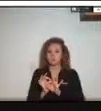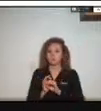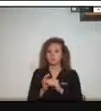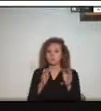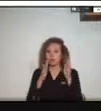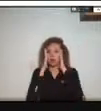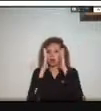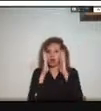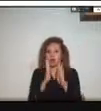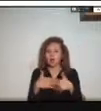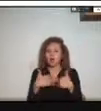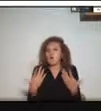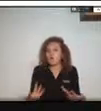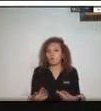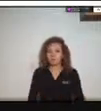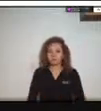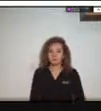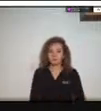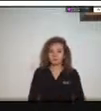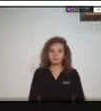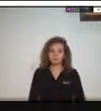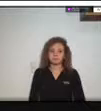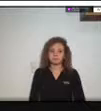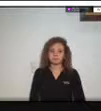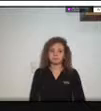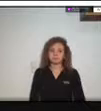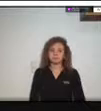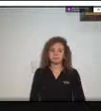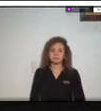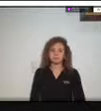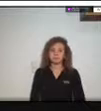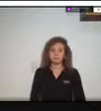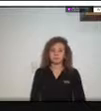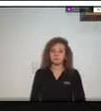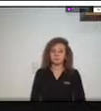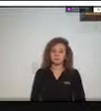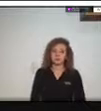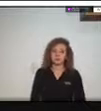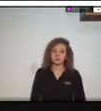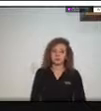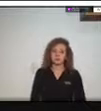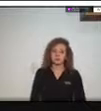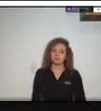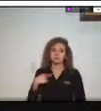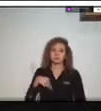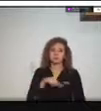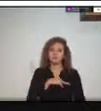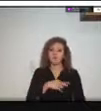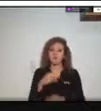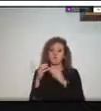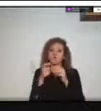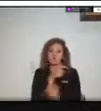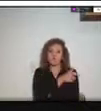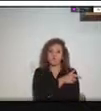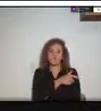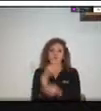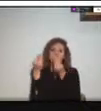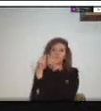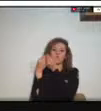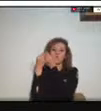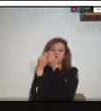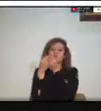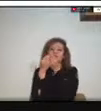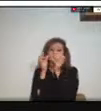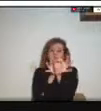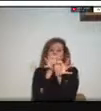realmente nosotros tenemos establecido nuestro consejo municipal para la gestión del riesgo mediante decreto las